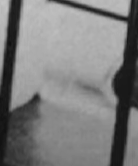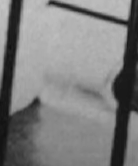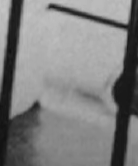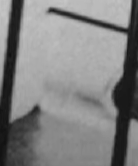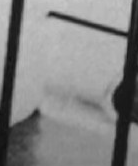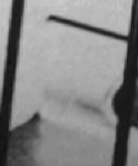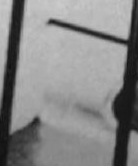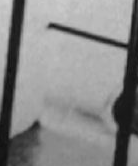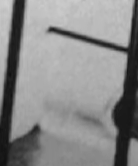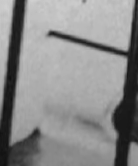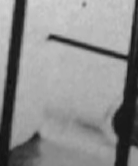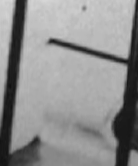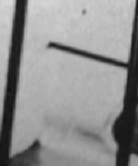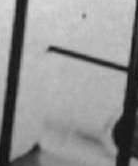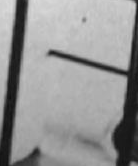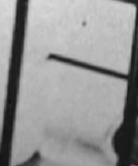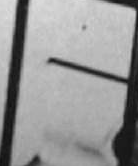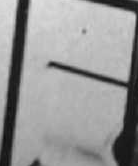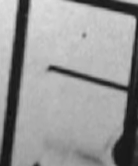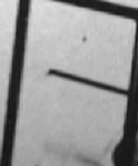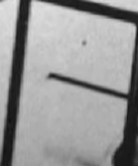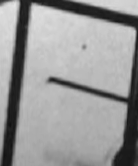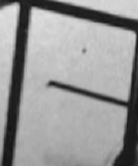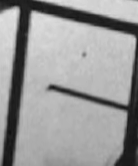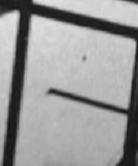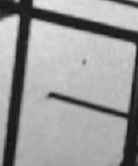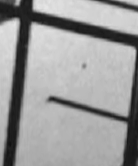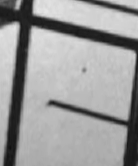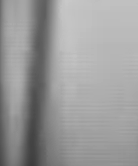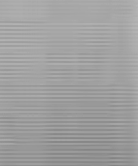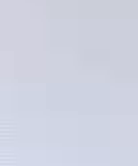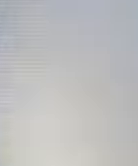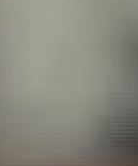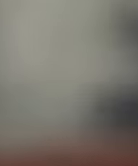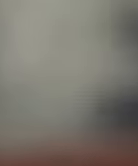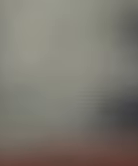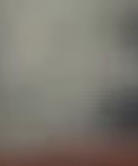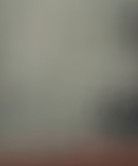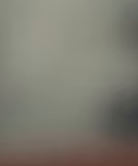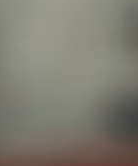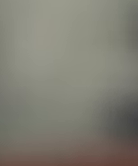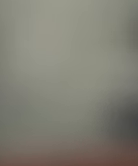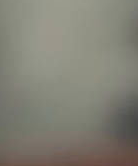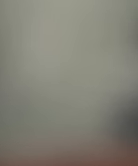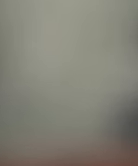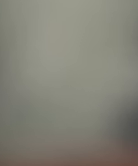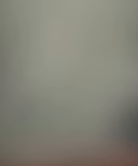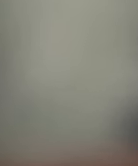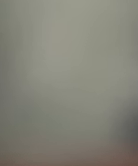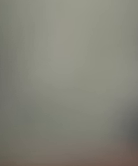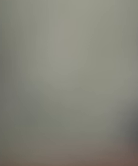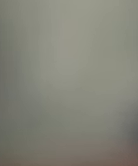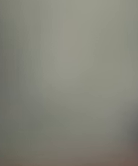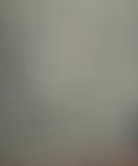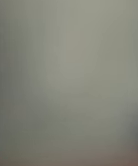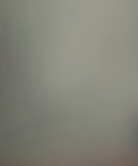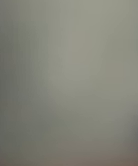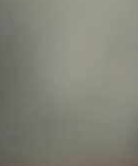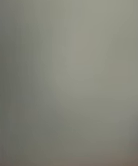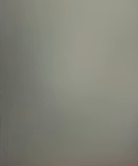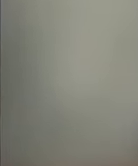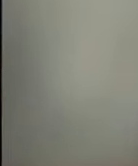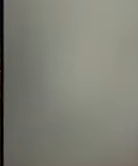Astrofísico de Tonatzintla Puebla en 1941 realizó estudios de investigación en el Observatorio